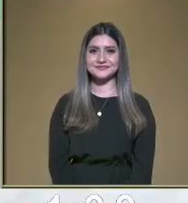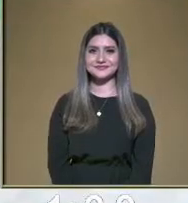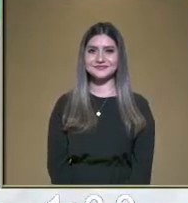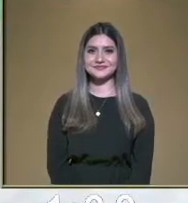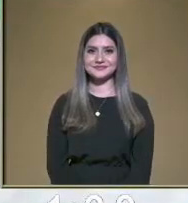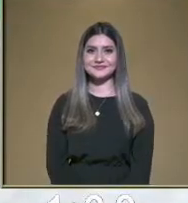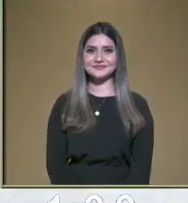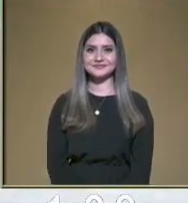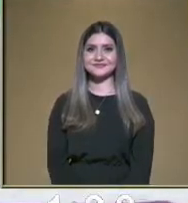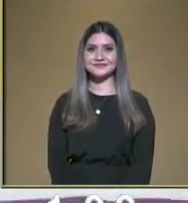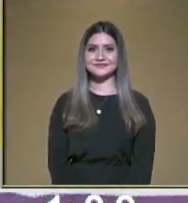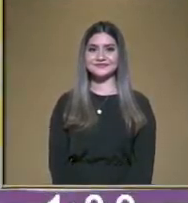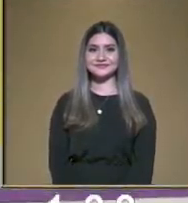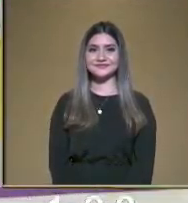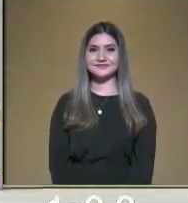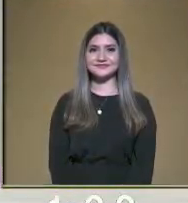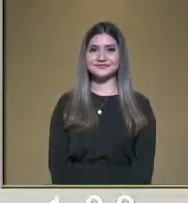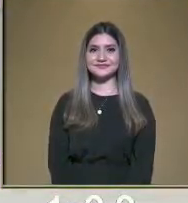Vámonos.